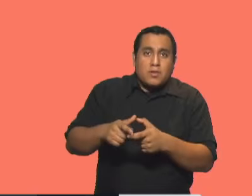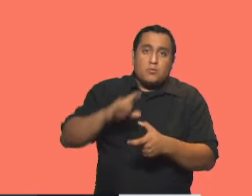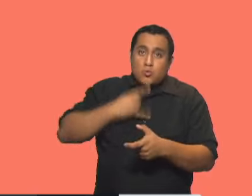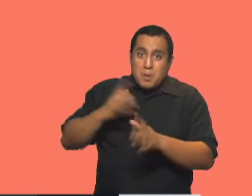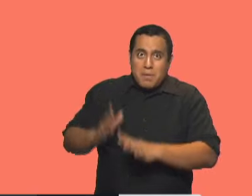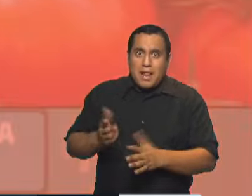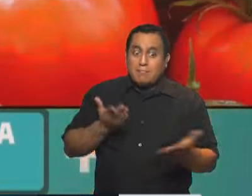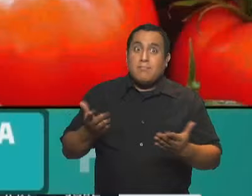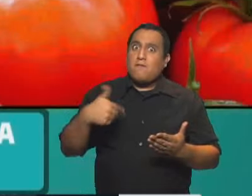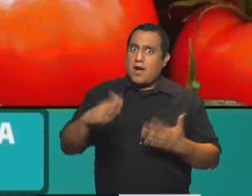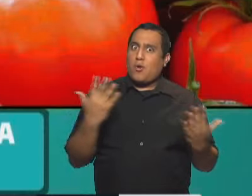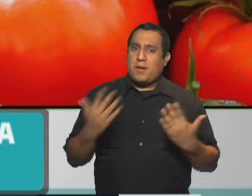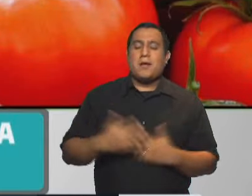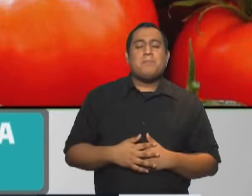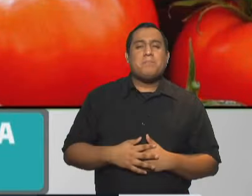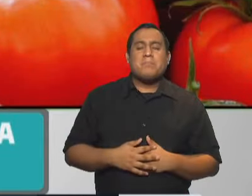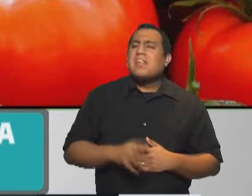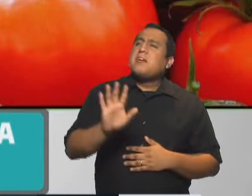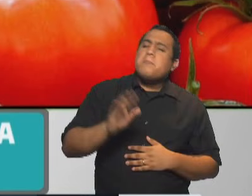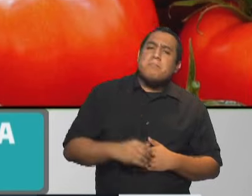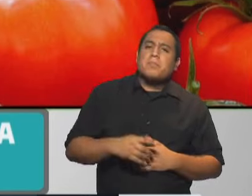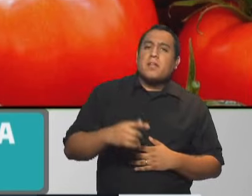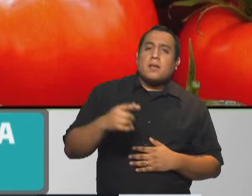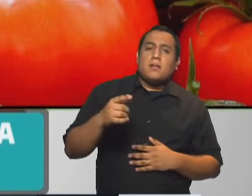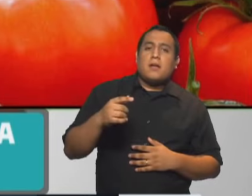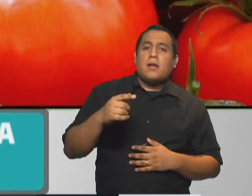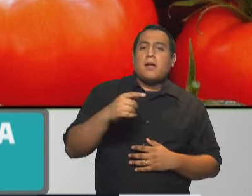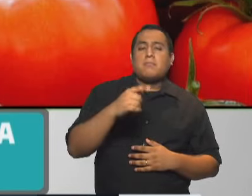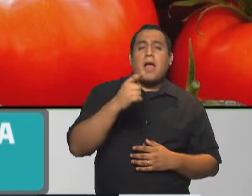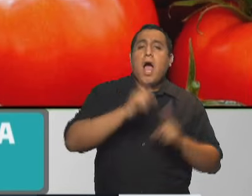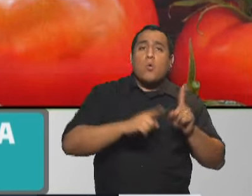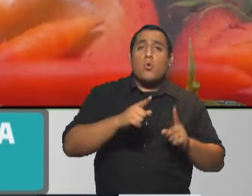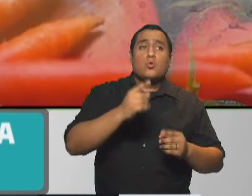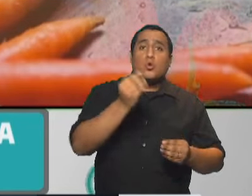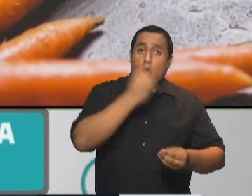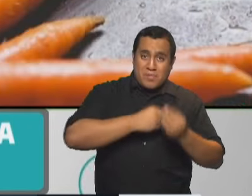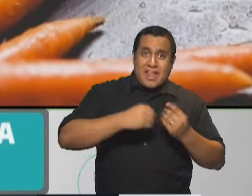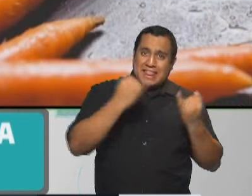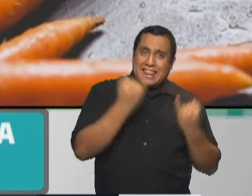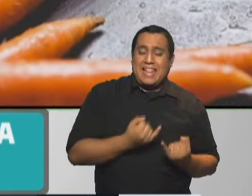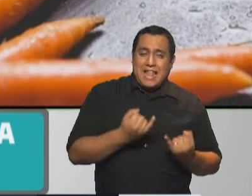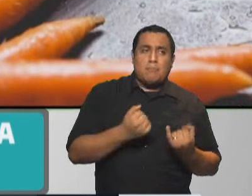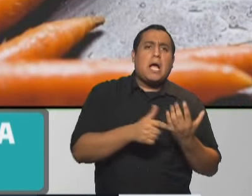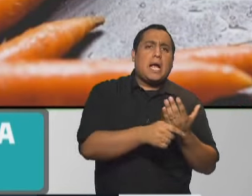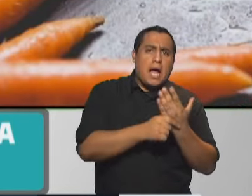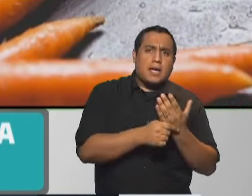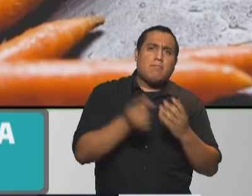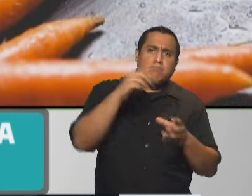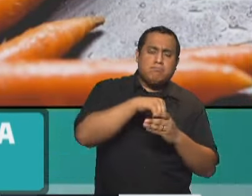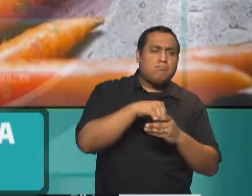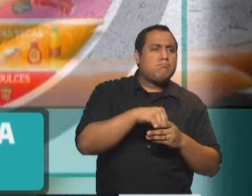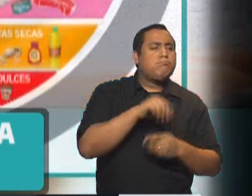¿qué similitudes encontrás con quienes incluyen carnes en sus dietas? creo que algo que es